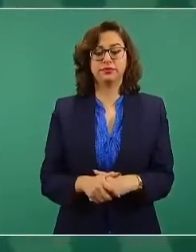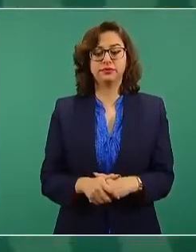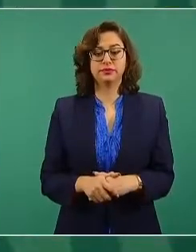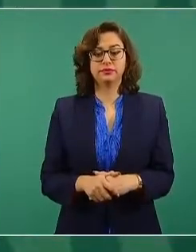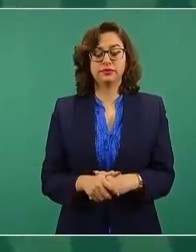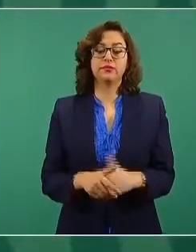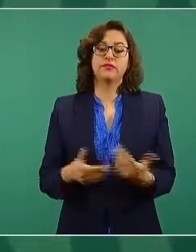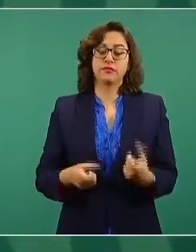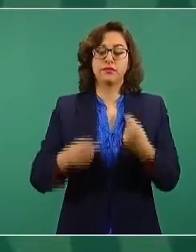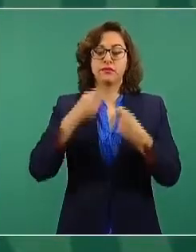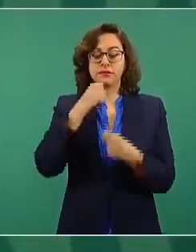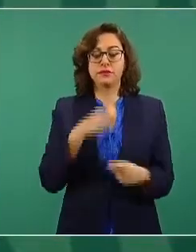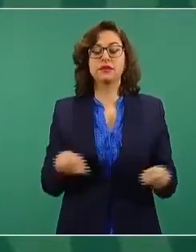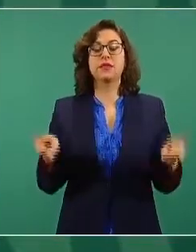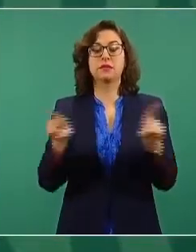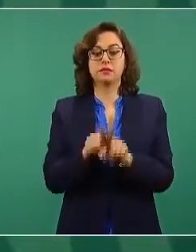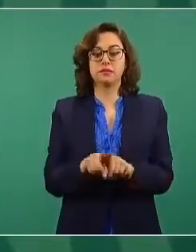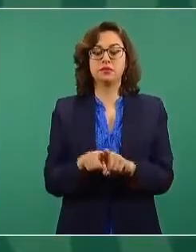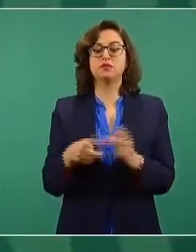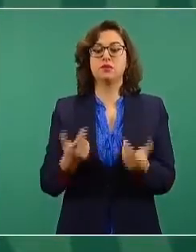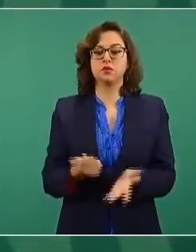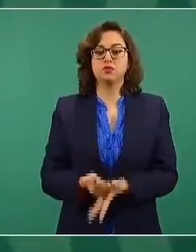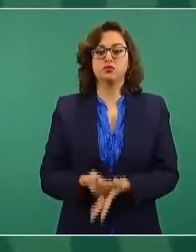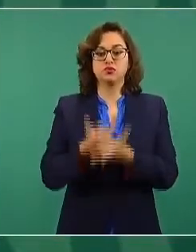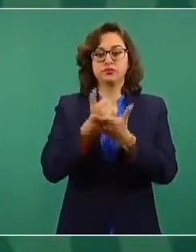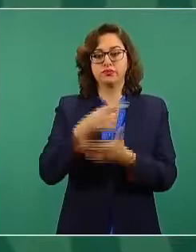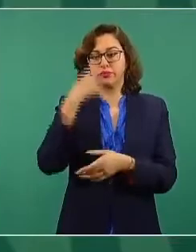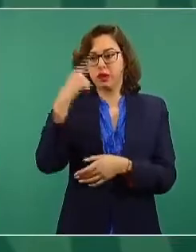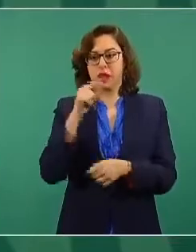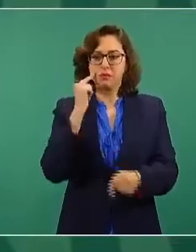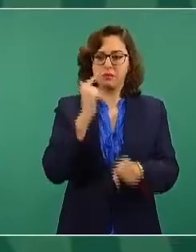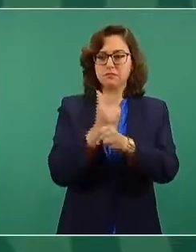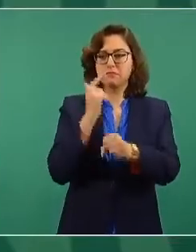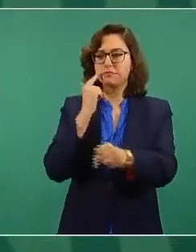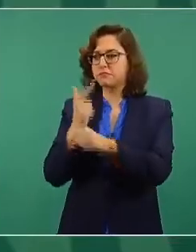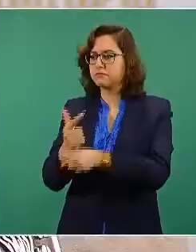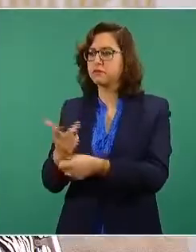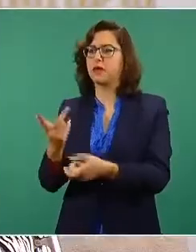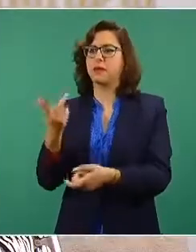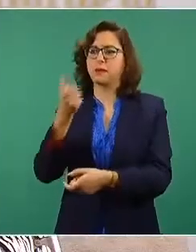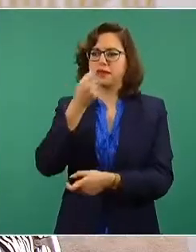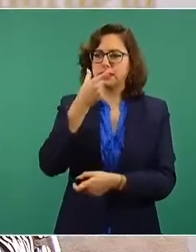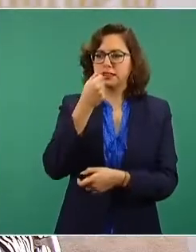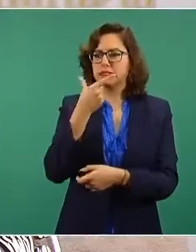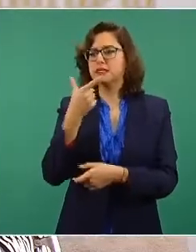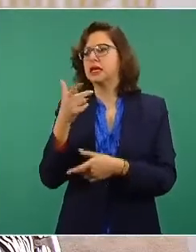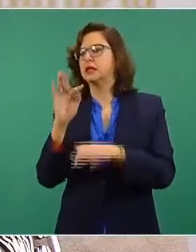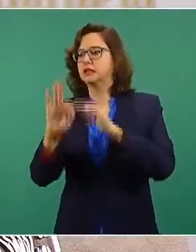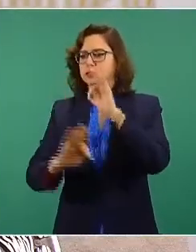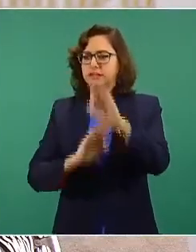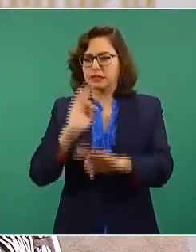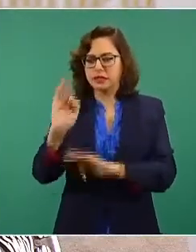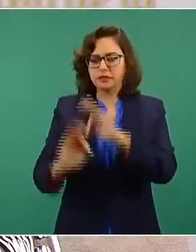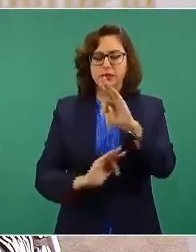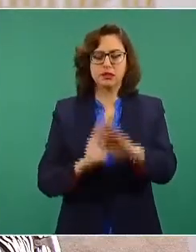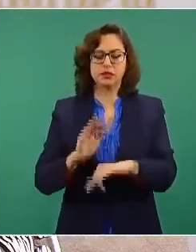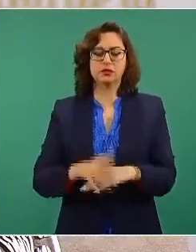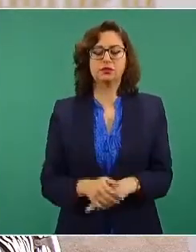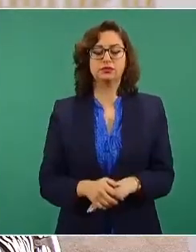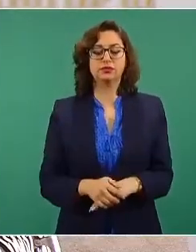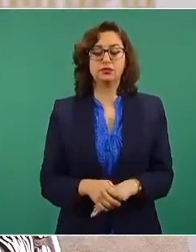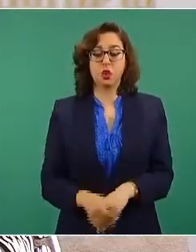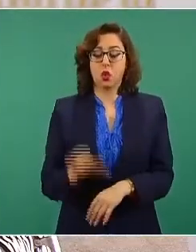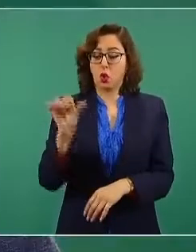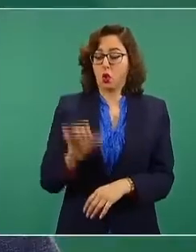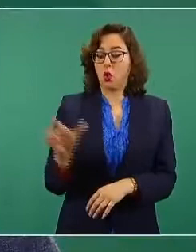agentes diagnósticos y terapéuticos. En el pulso de la salud, hoy actualizaremos el